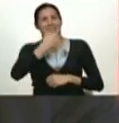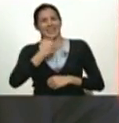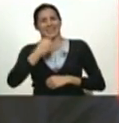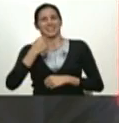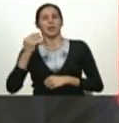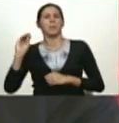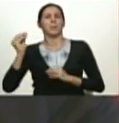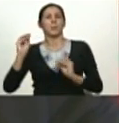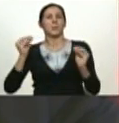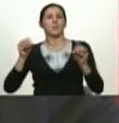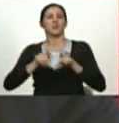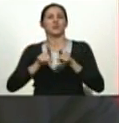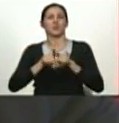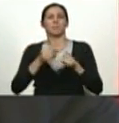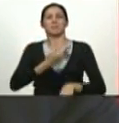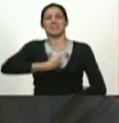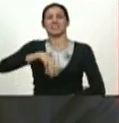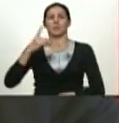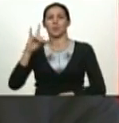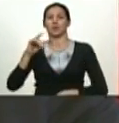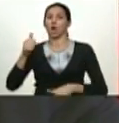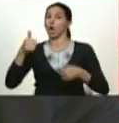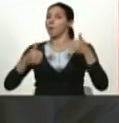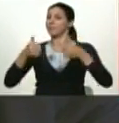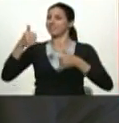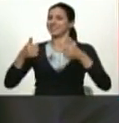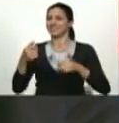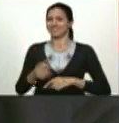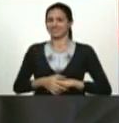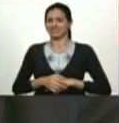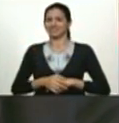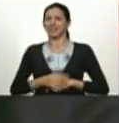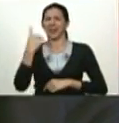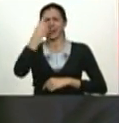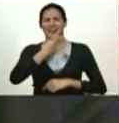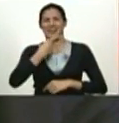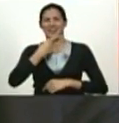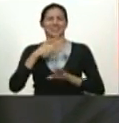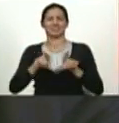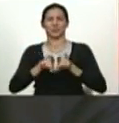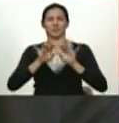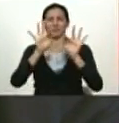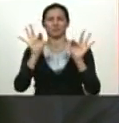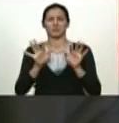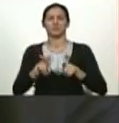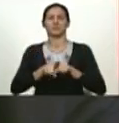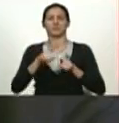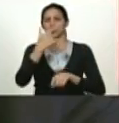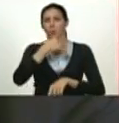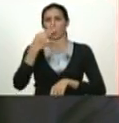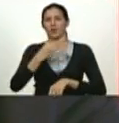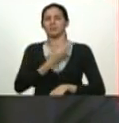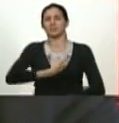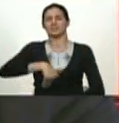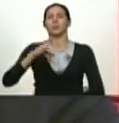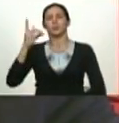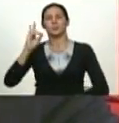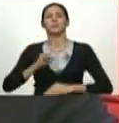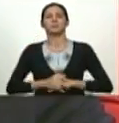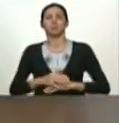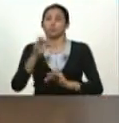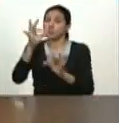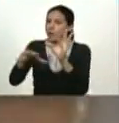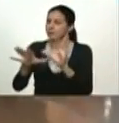ministro de banca y finanzas para competir contigo pues el evo morales de la economía suerte compañero